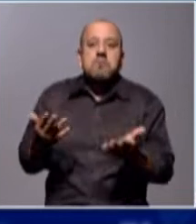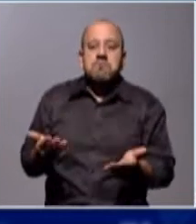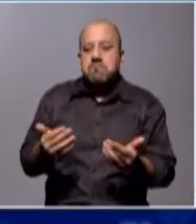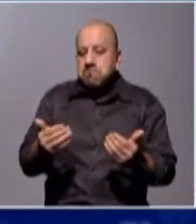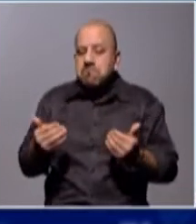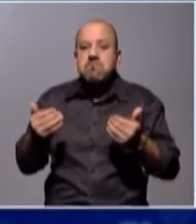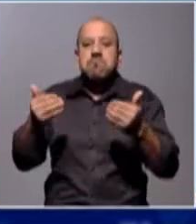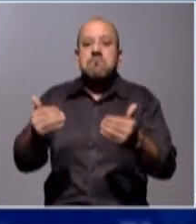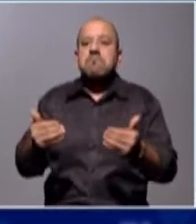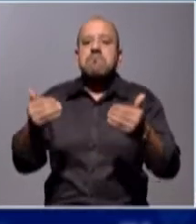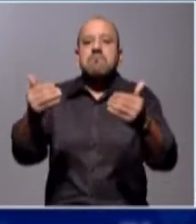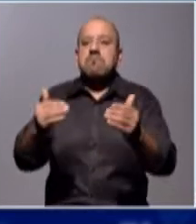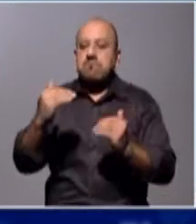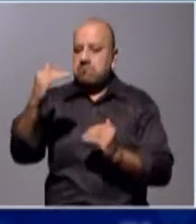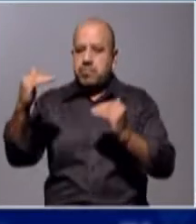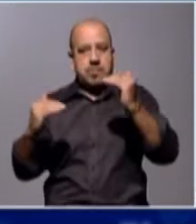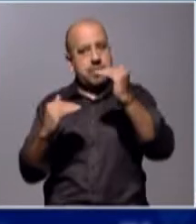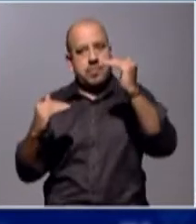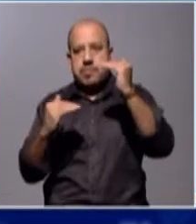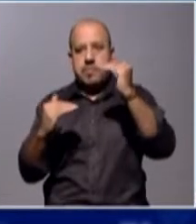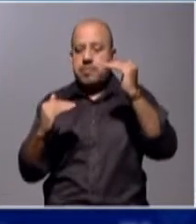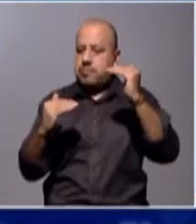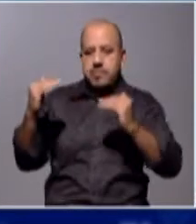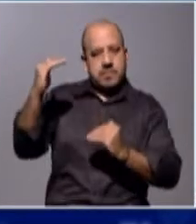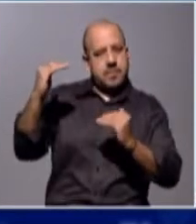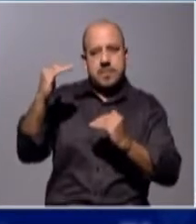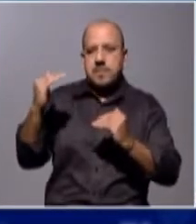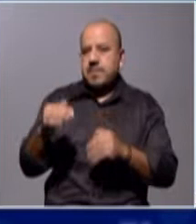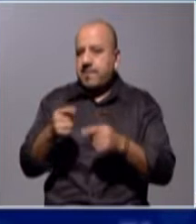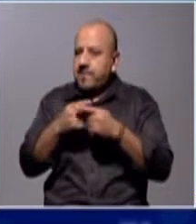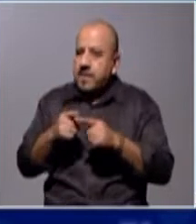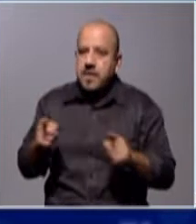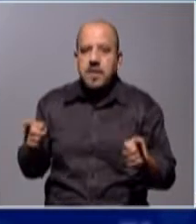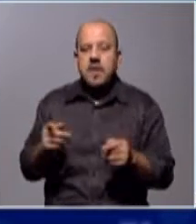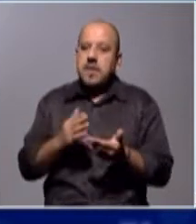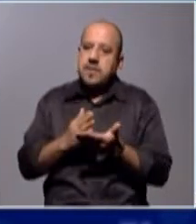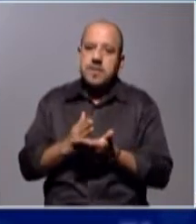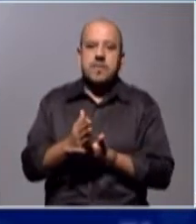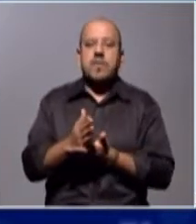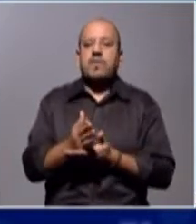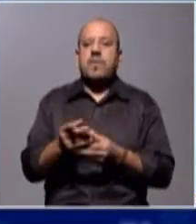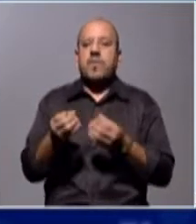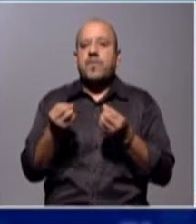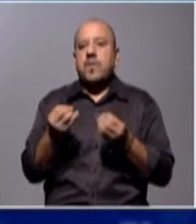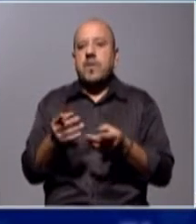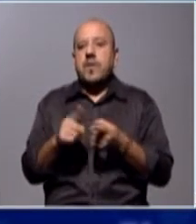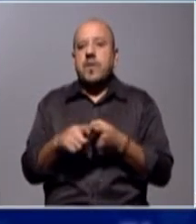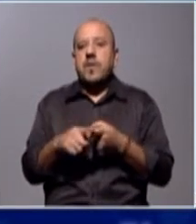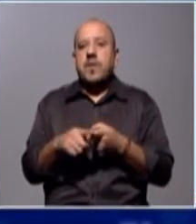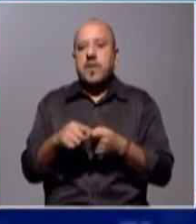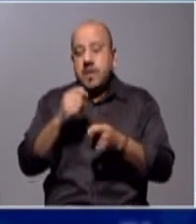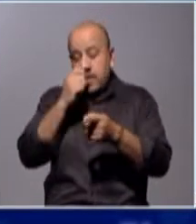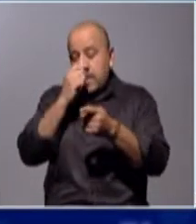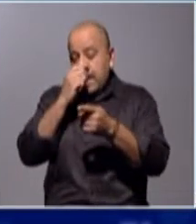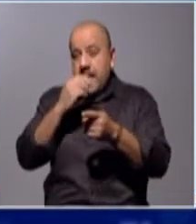de una desigualdad permanente, con una brecha construida también en forma